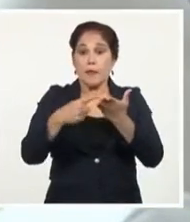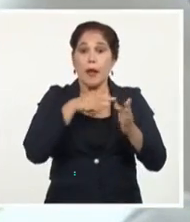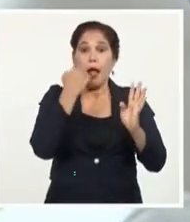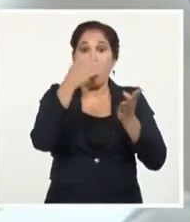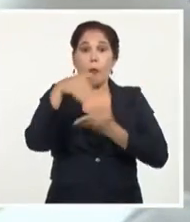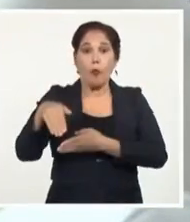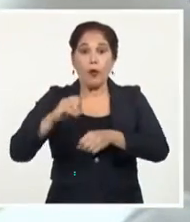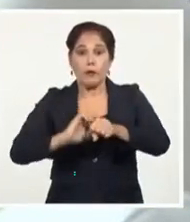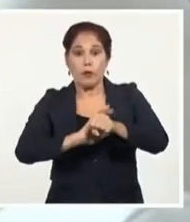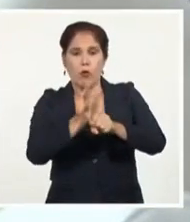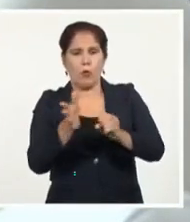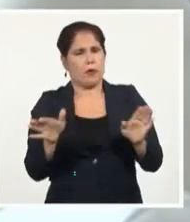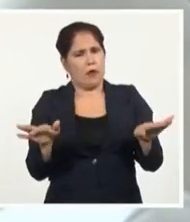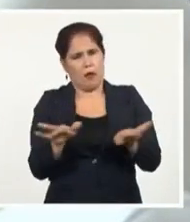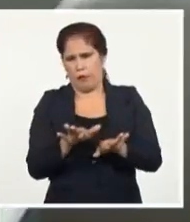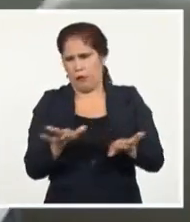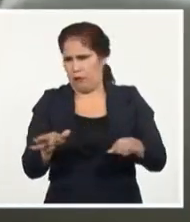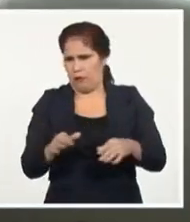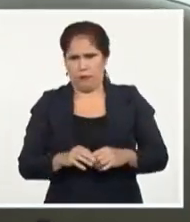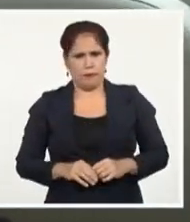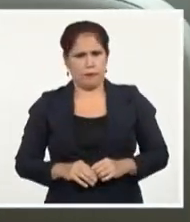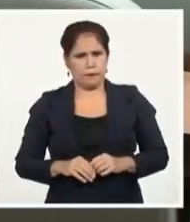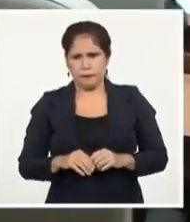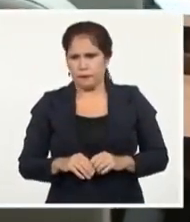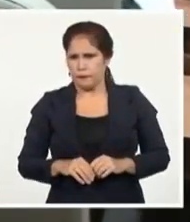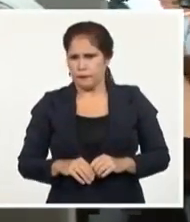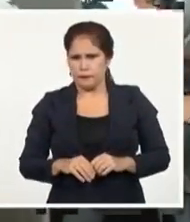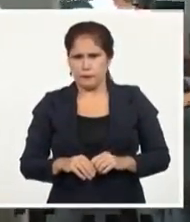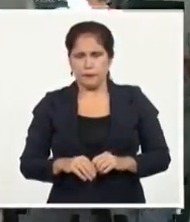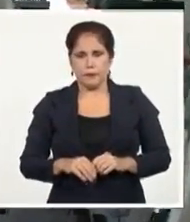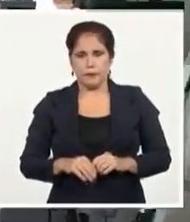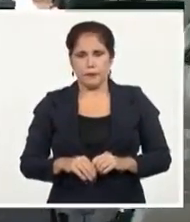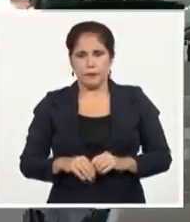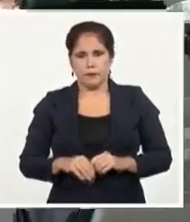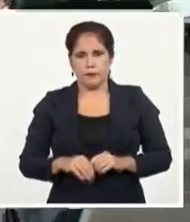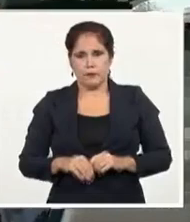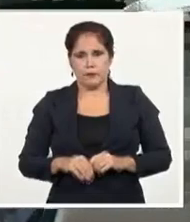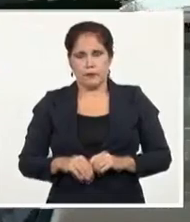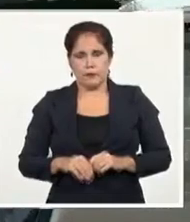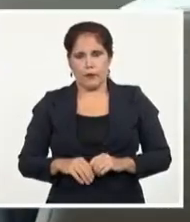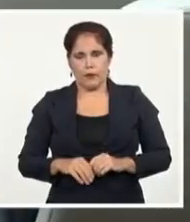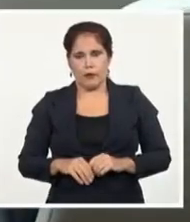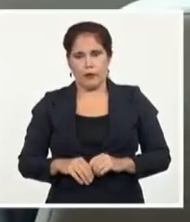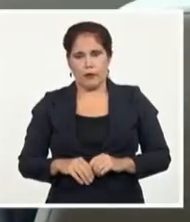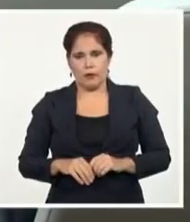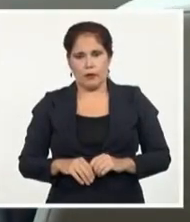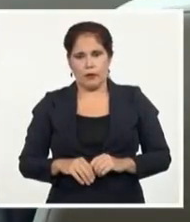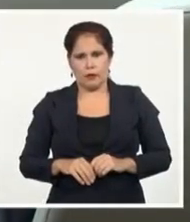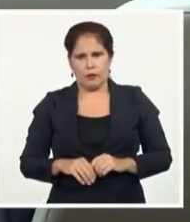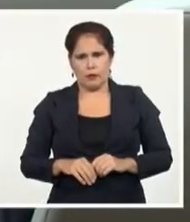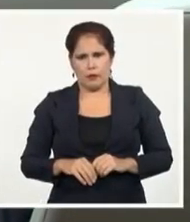fallece en Cuba a causa de la enfermedad. Wilmer Rodríguez Fernández, Sistema Informativo de la Televisión Cubana.